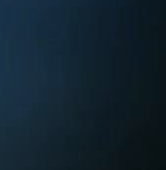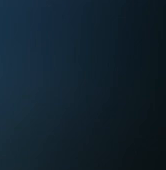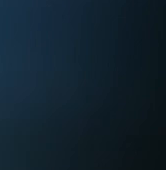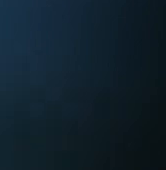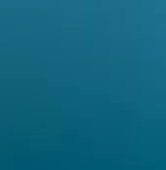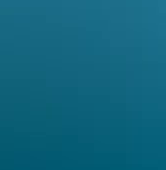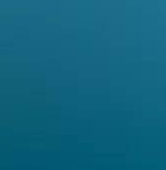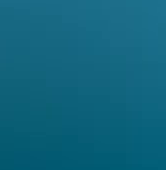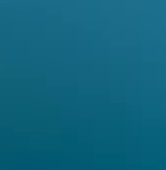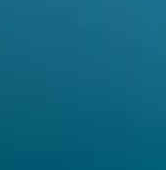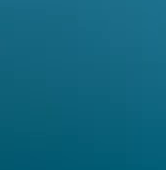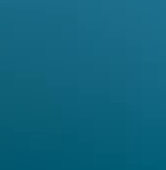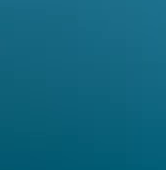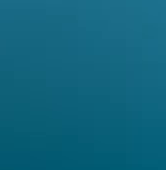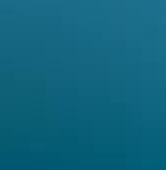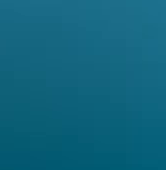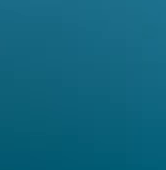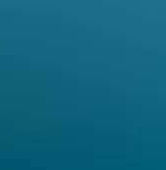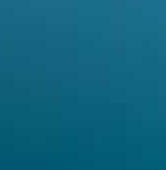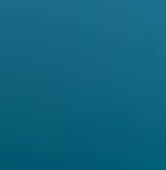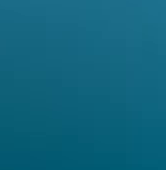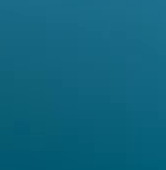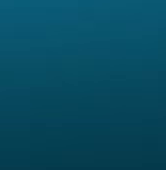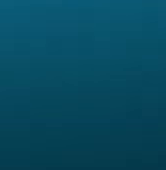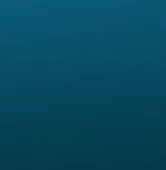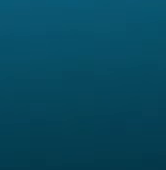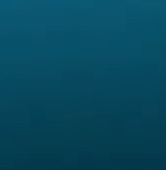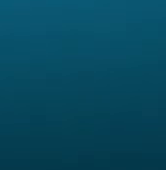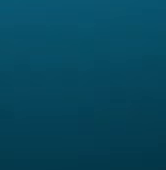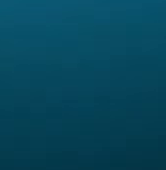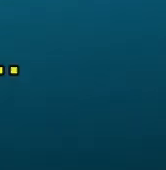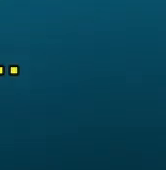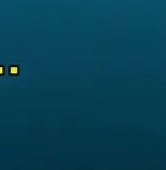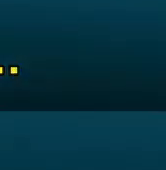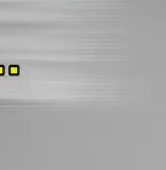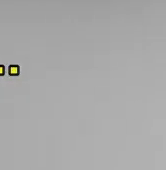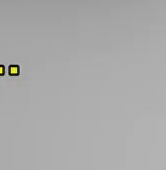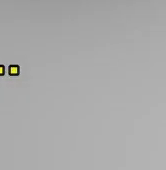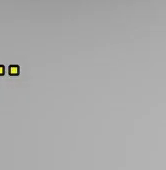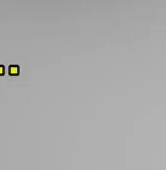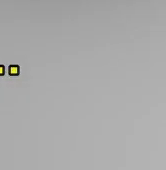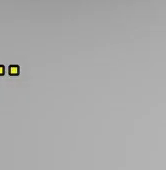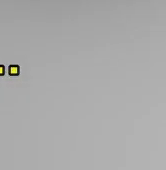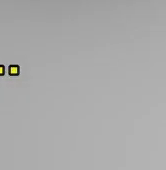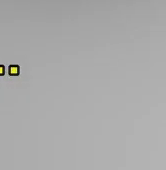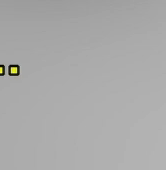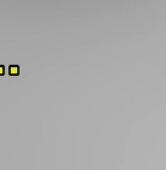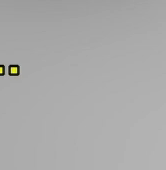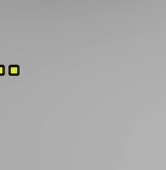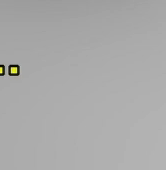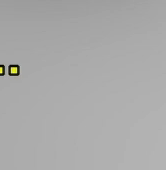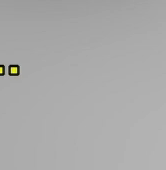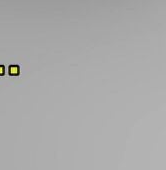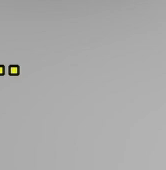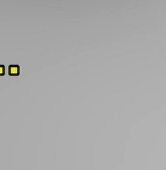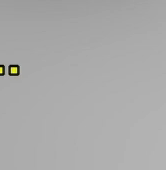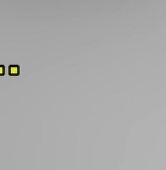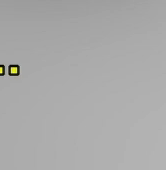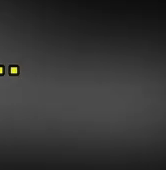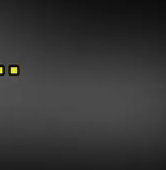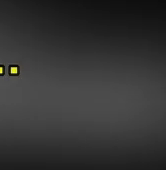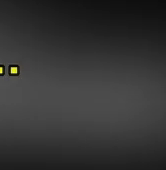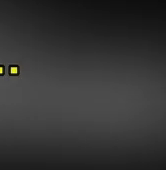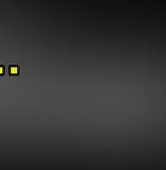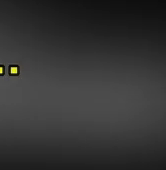sucumbió al ser alcanzado por cargas de profundidad en esa época frente a Filipinas se realizaron